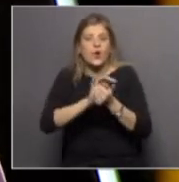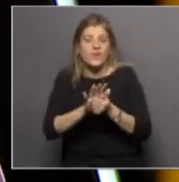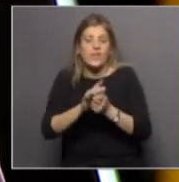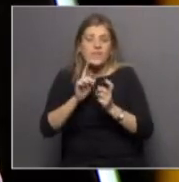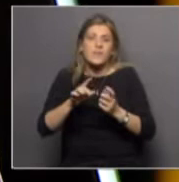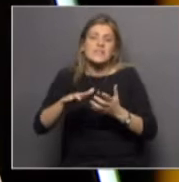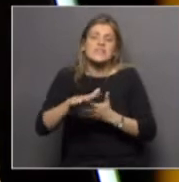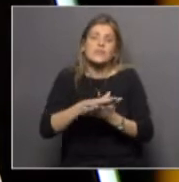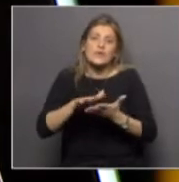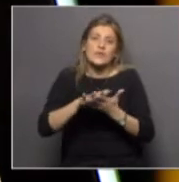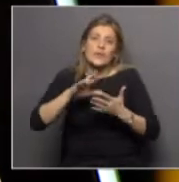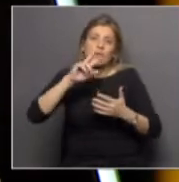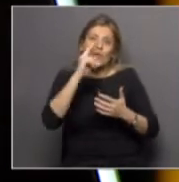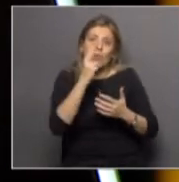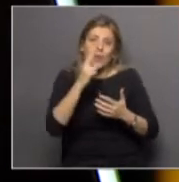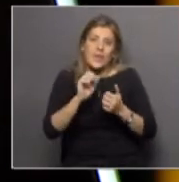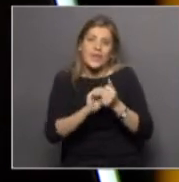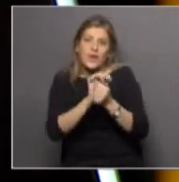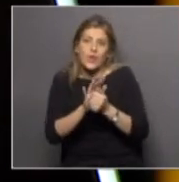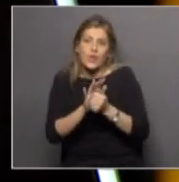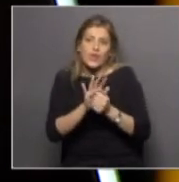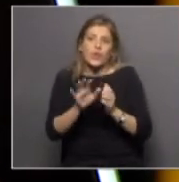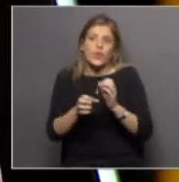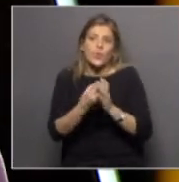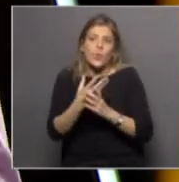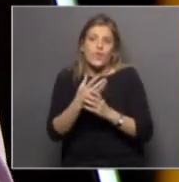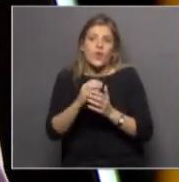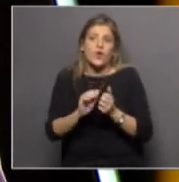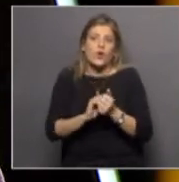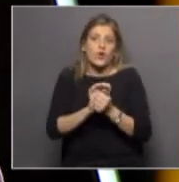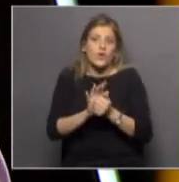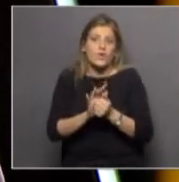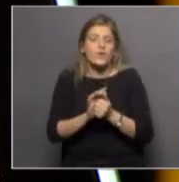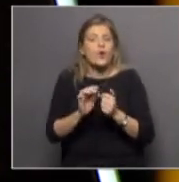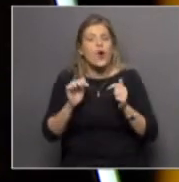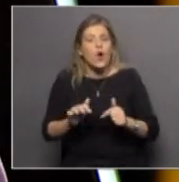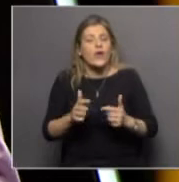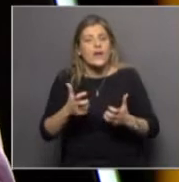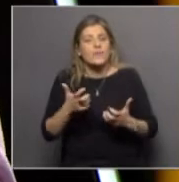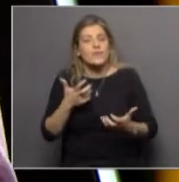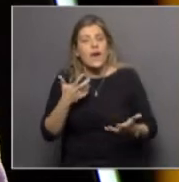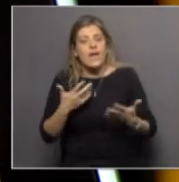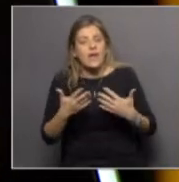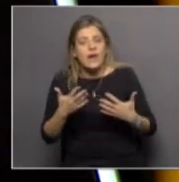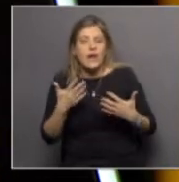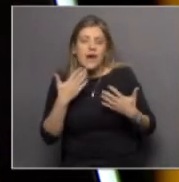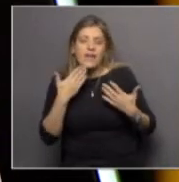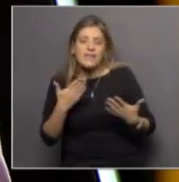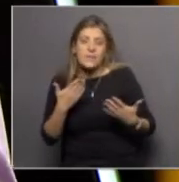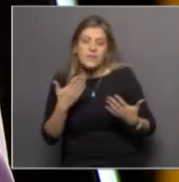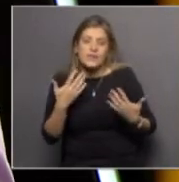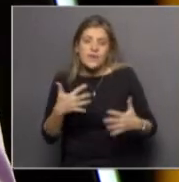de Uruguay ante la COVID-19 y el nuevo coronavirus y hoy queremos conversar y le agradecemos desde ya